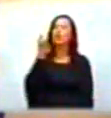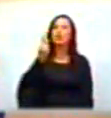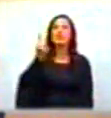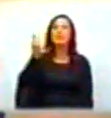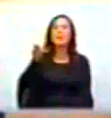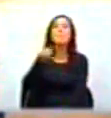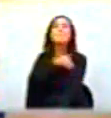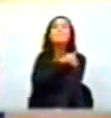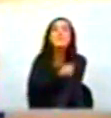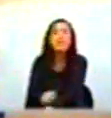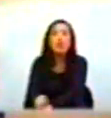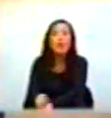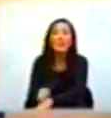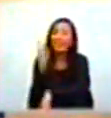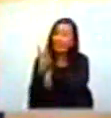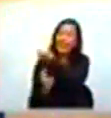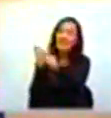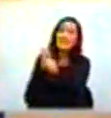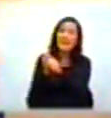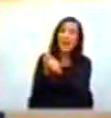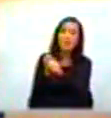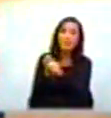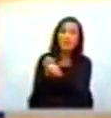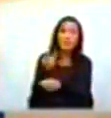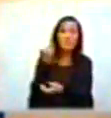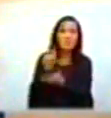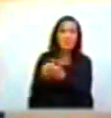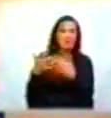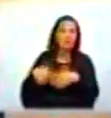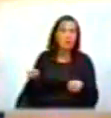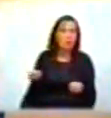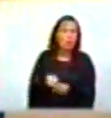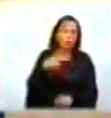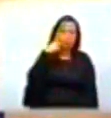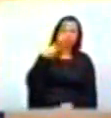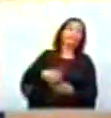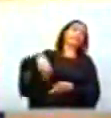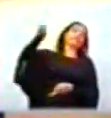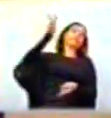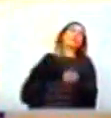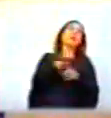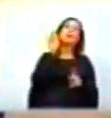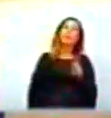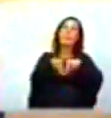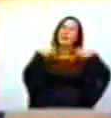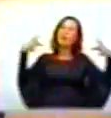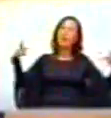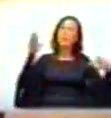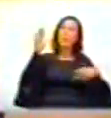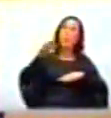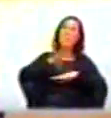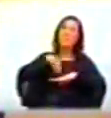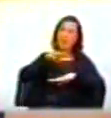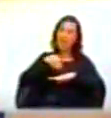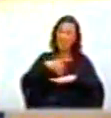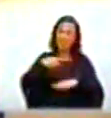en tres años. La Phyllis Morris, eso fue un escándalo en el Nuevo Gerard, el periódico de Miami, no sé si ustedes lo vieron.